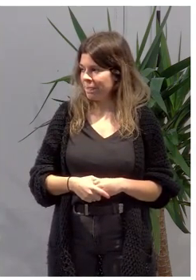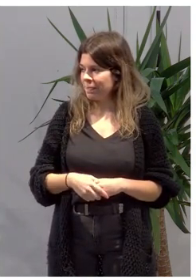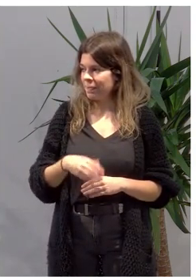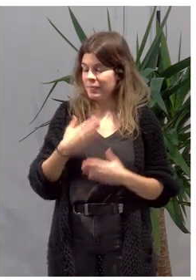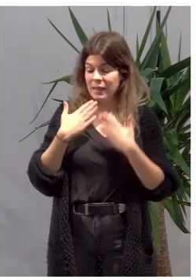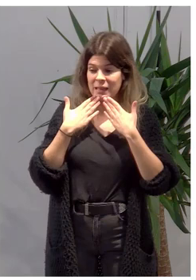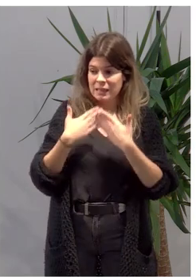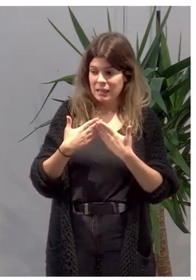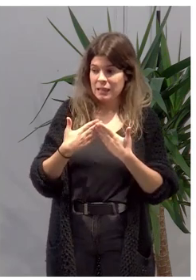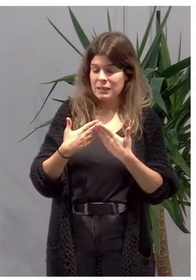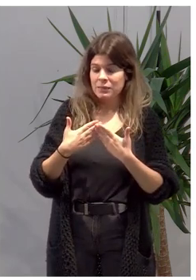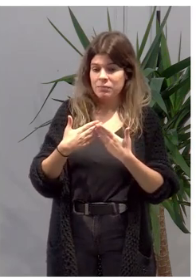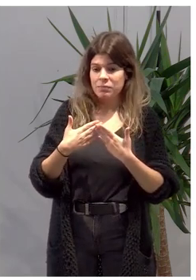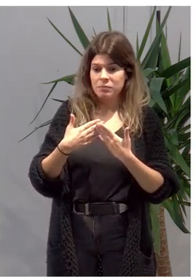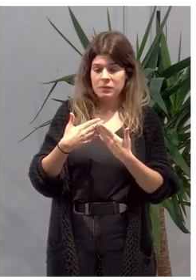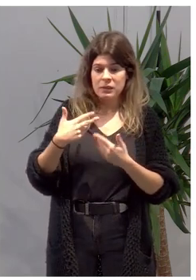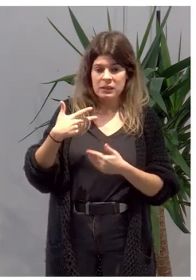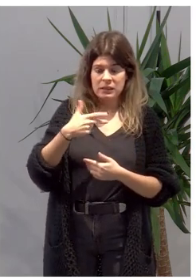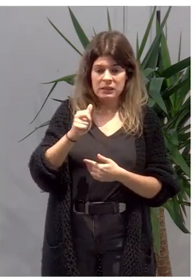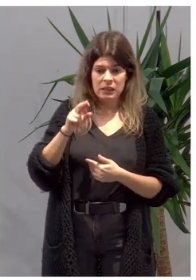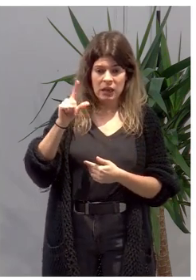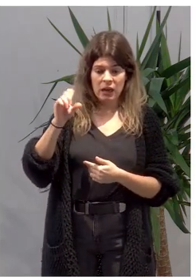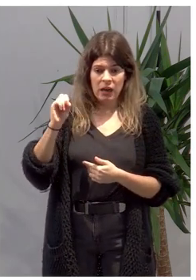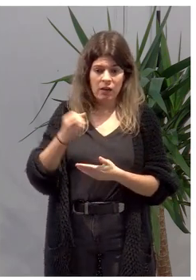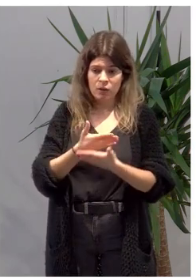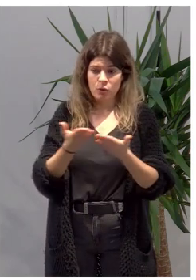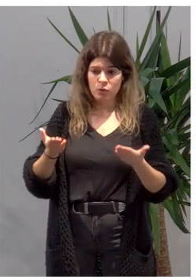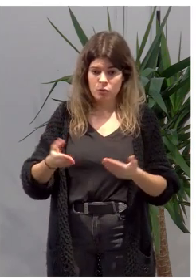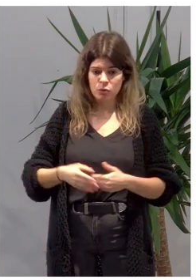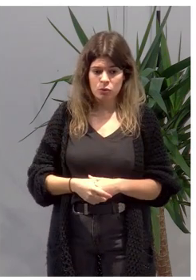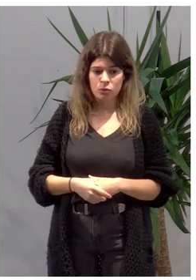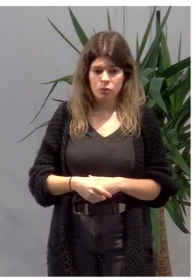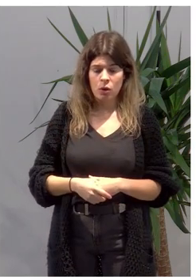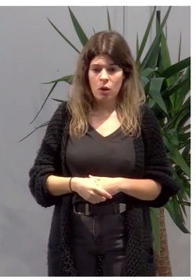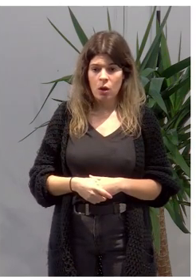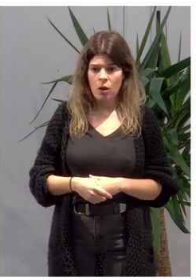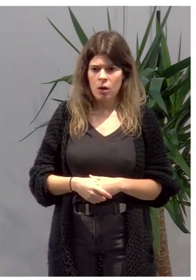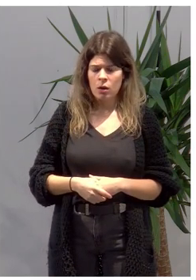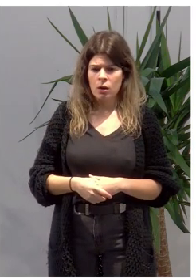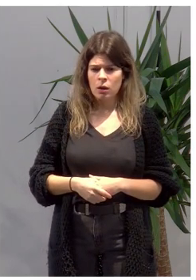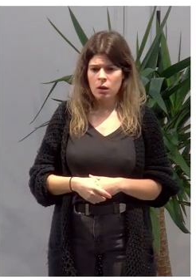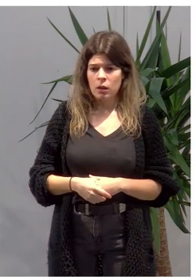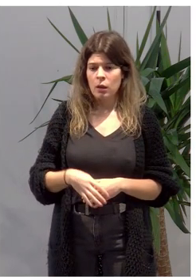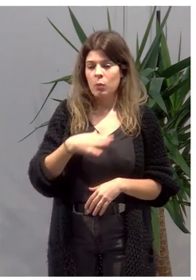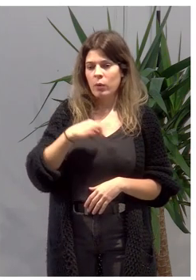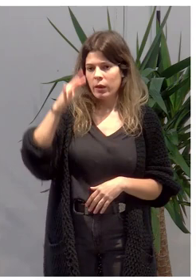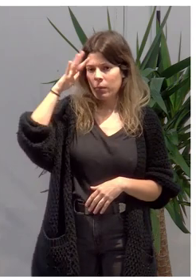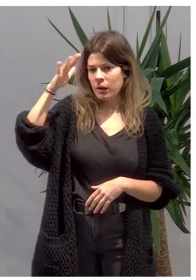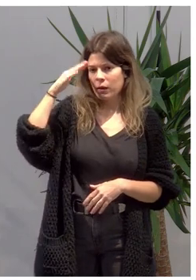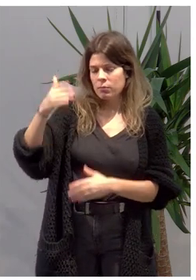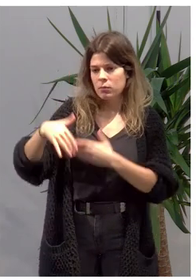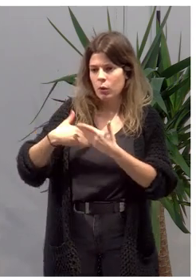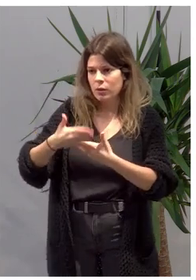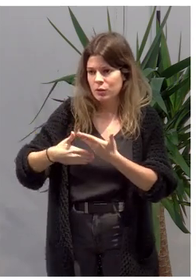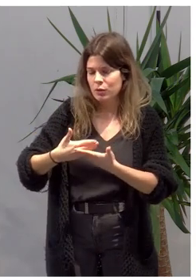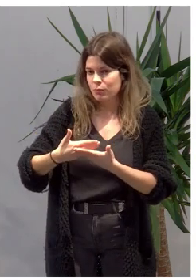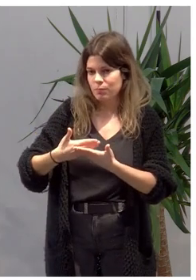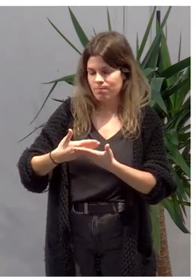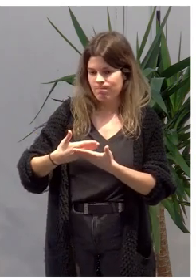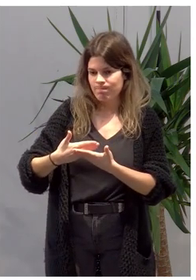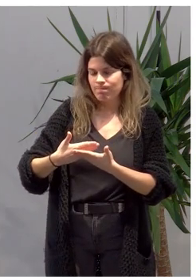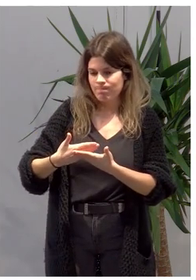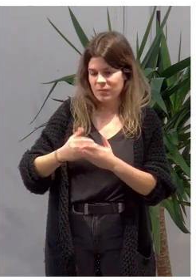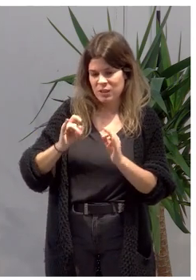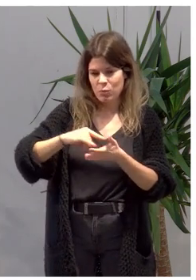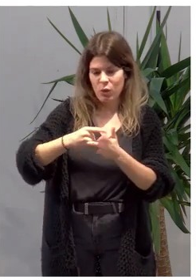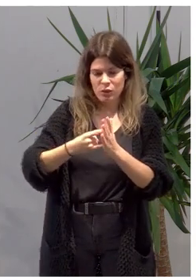Muchas gracias, Charra, y a todos los participantes. Bien, como podemos imaginar, un proceso como este, ¿no? Un